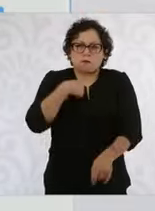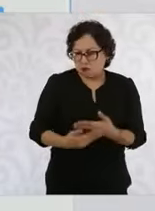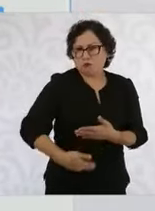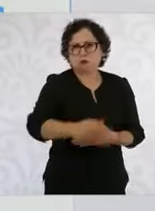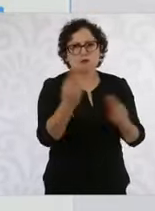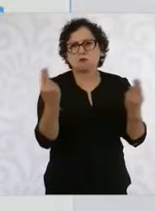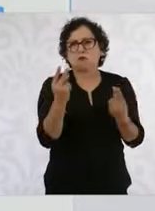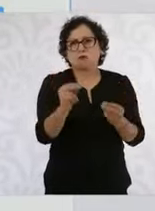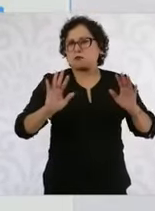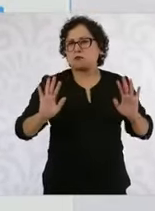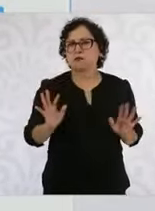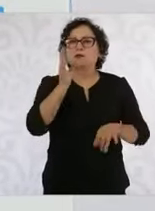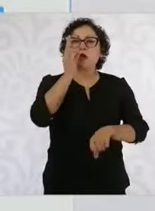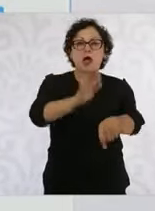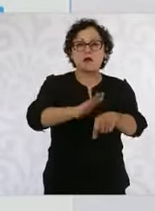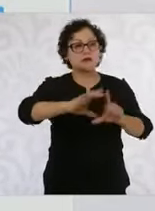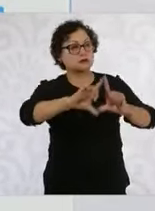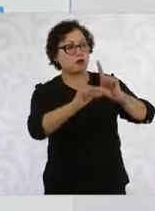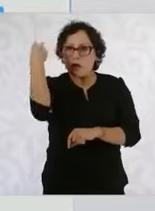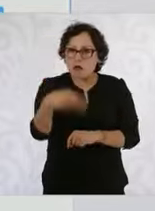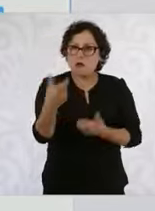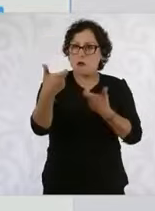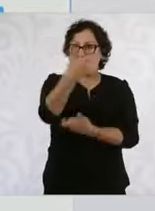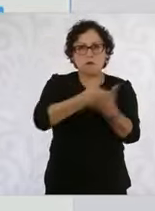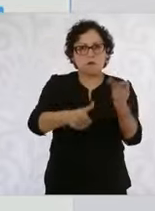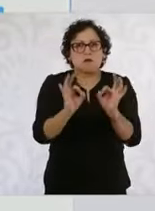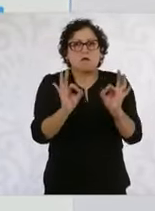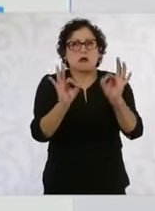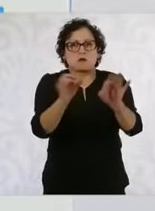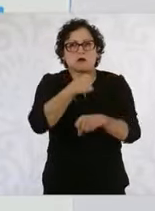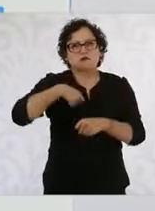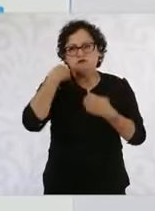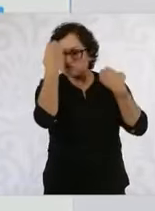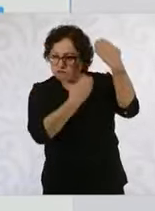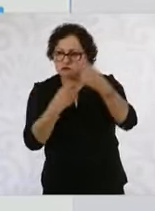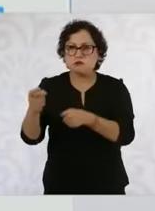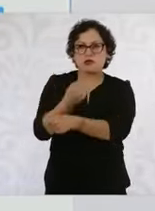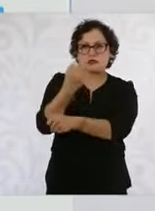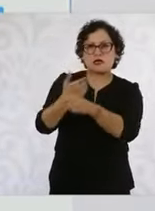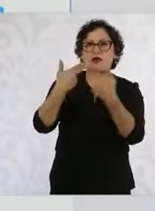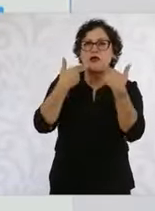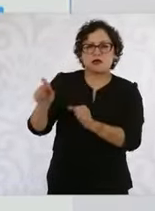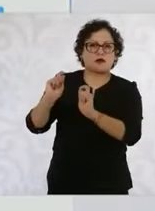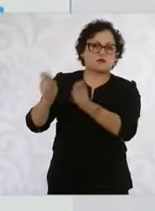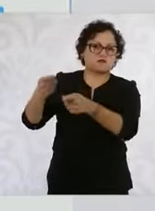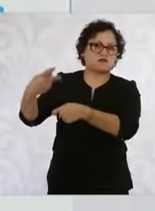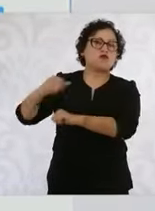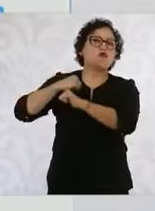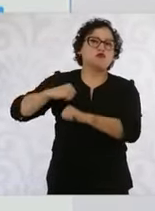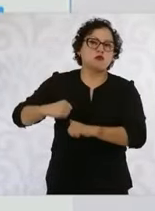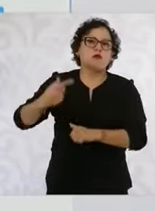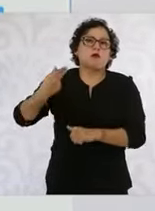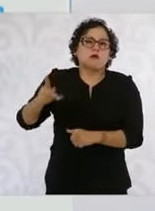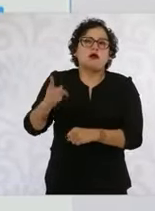utilizarlo. Están bien las finanzas públicas, le estamos dando seguimiento puntual, el secretario de Hacienda evidentemente, pero nosotros tenemos reuniones